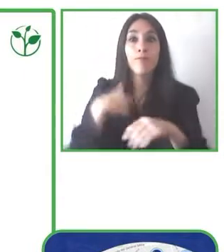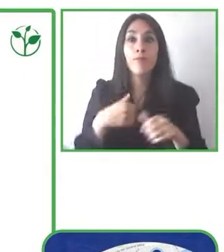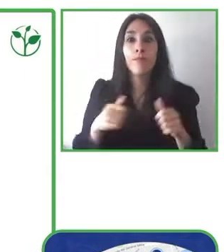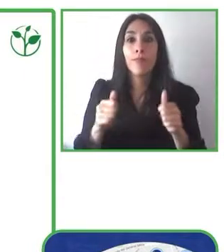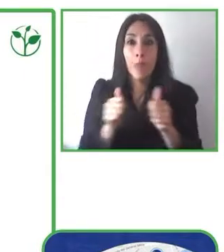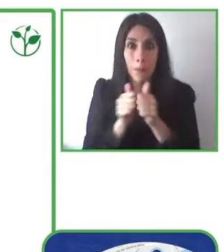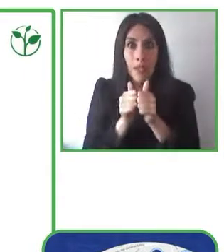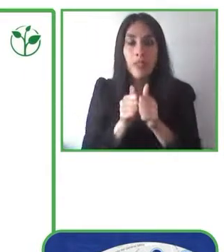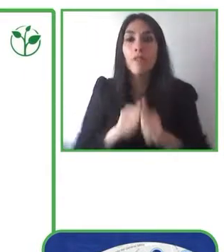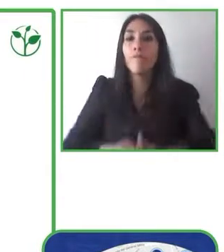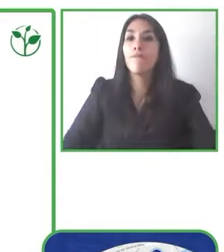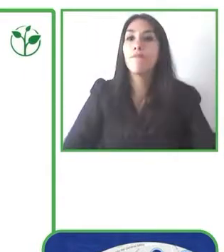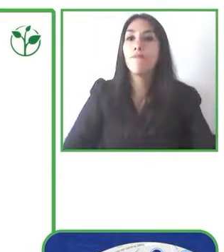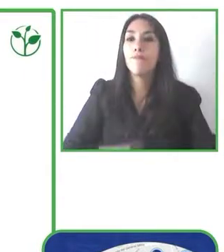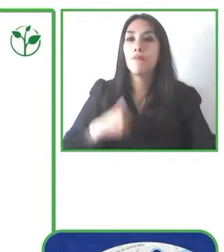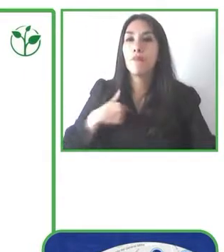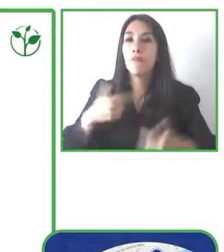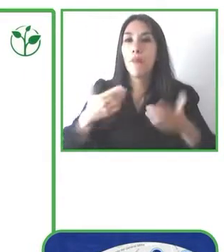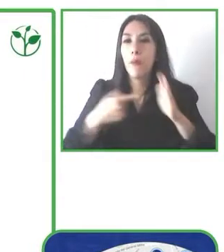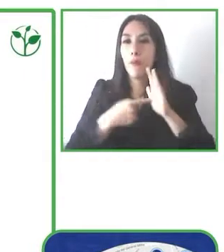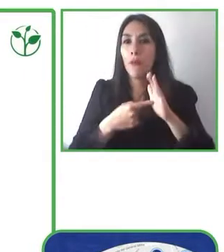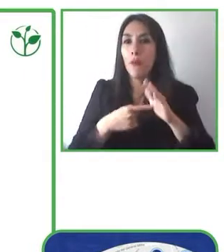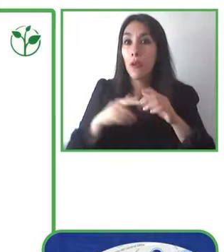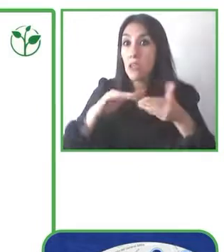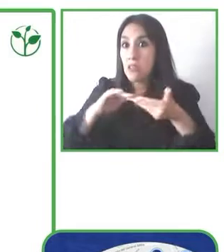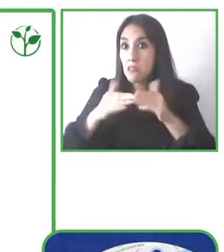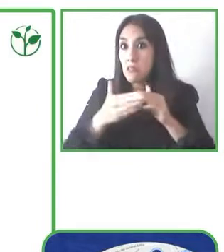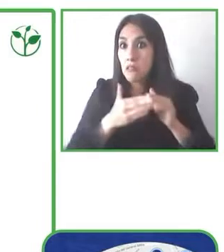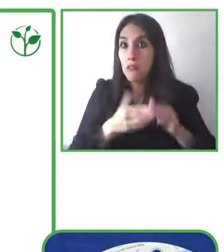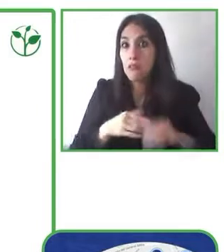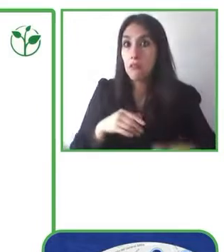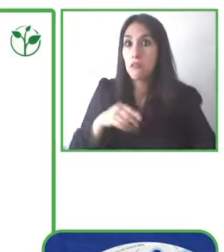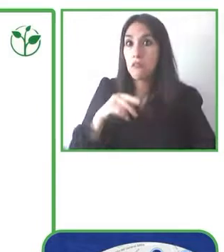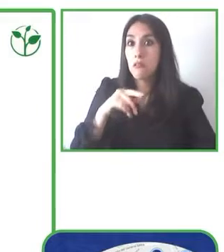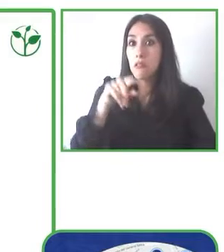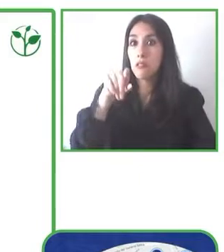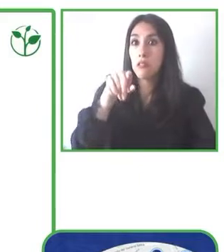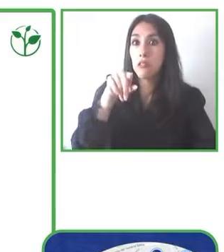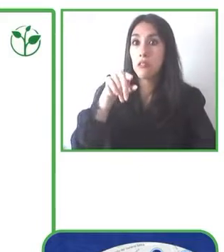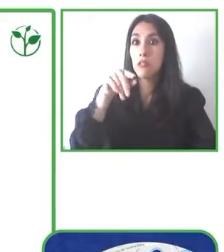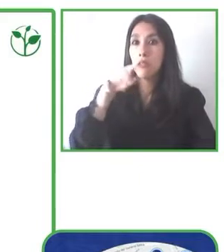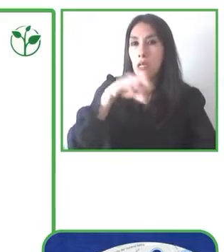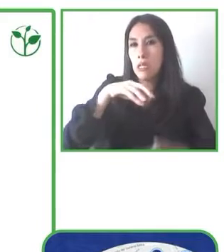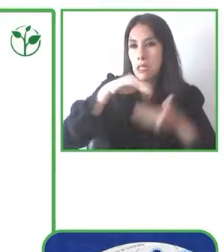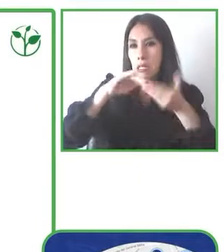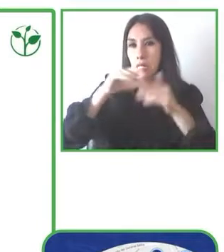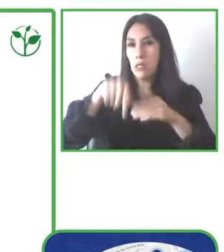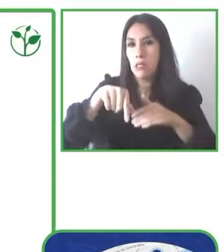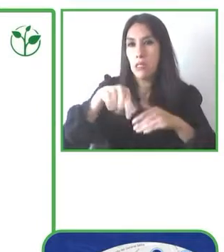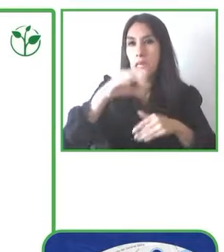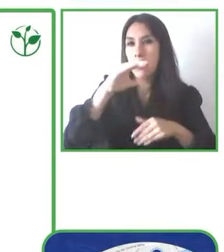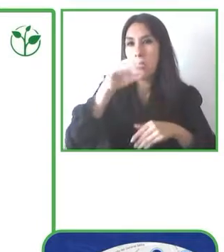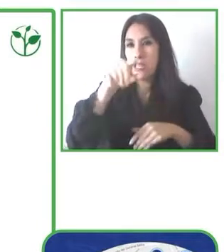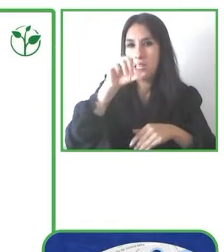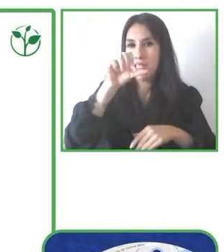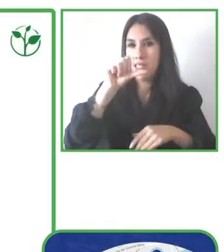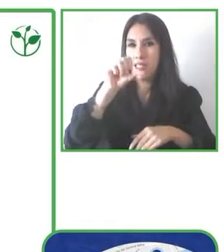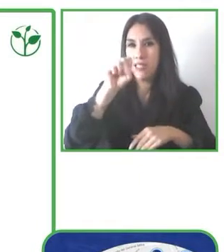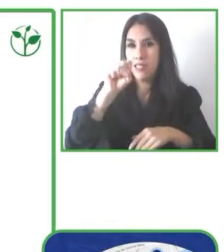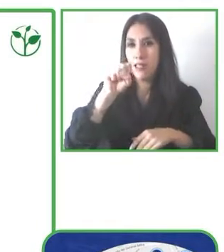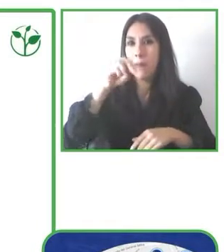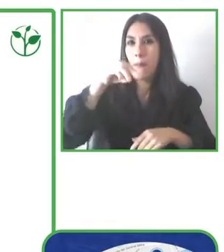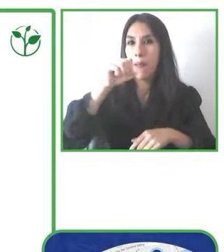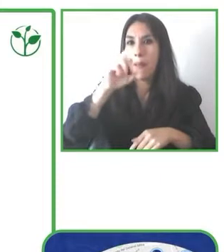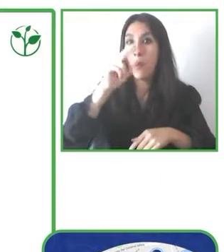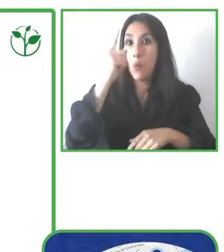obsoleto a Smart Human City donde la ciudad perdona la persona el centro del proyecto y no la ciudad por lo que